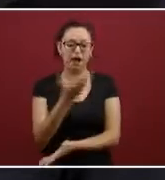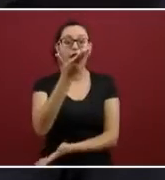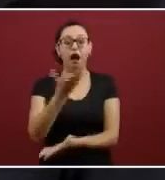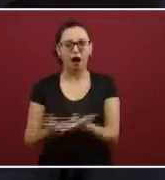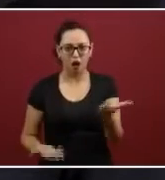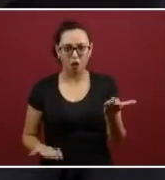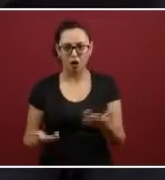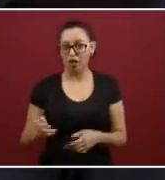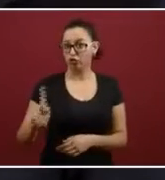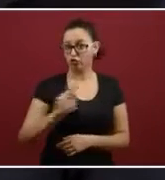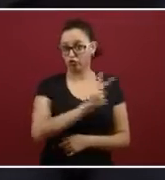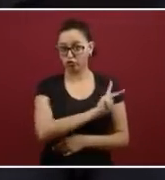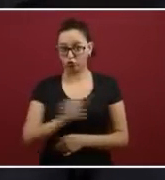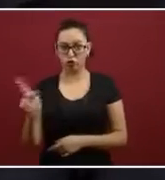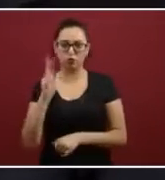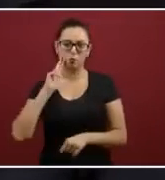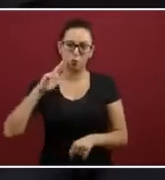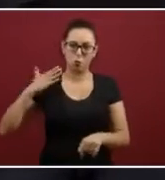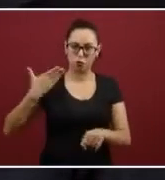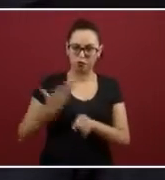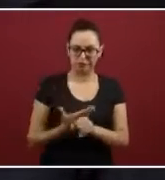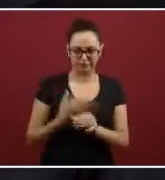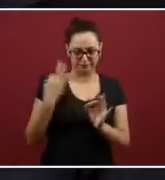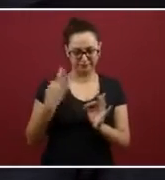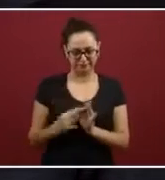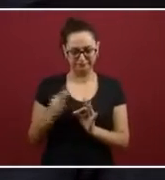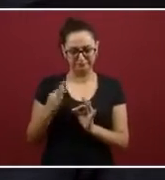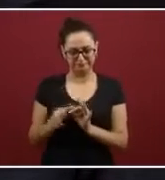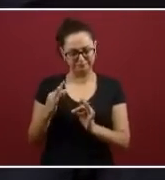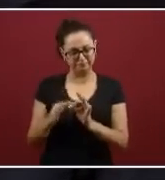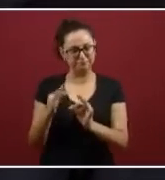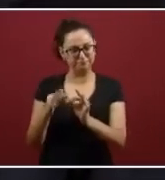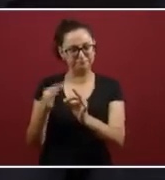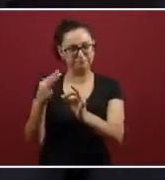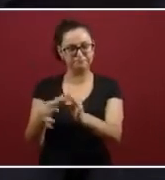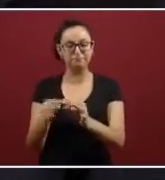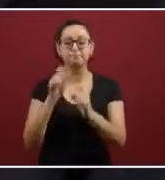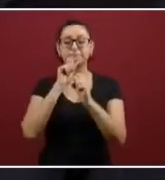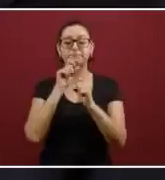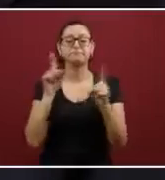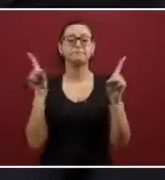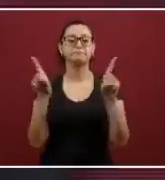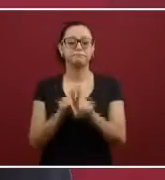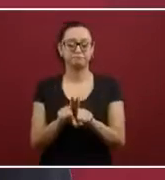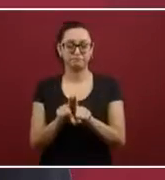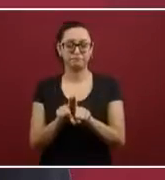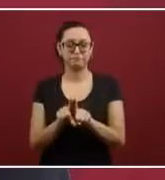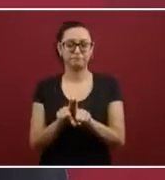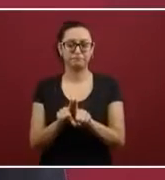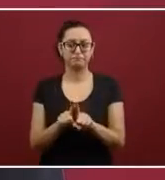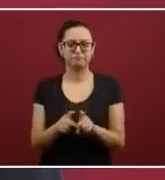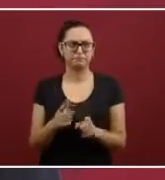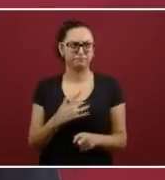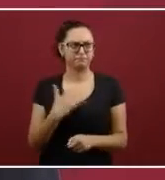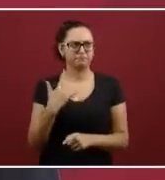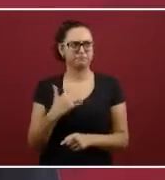que se tenga también la certeza